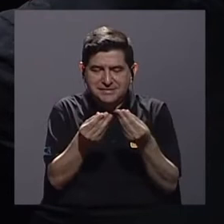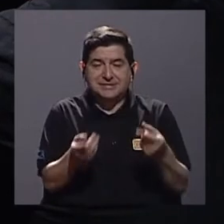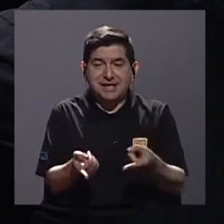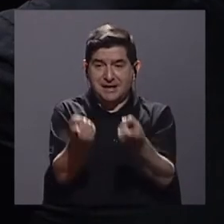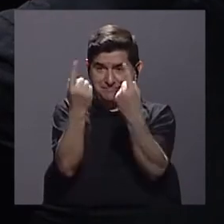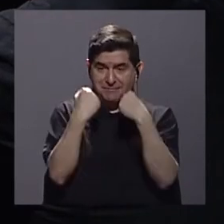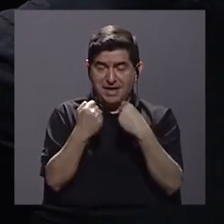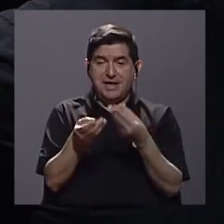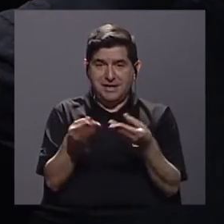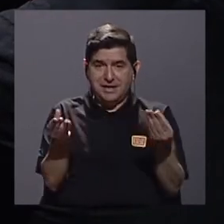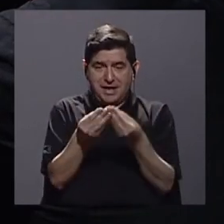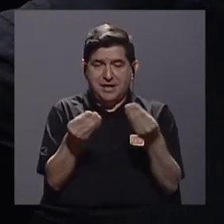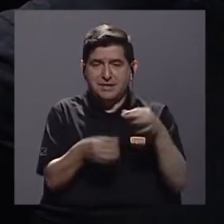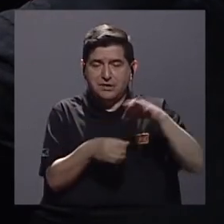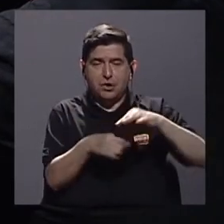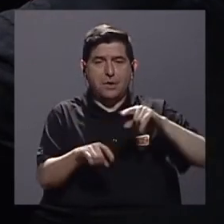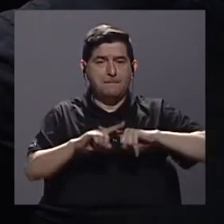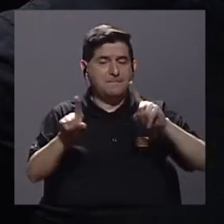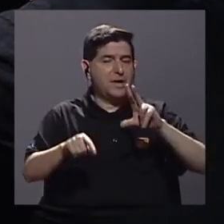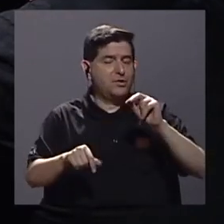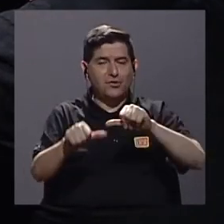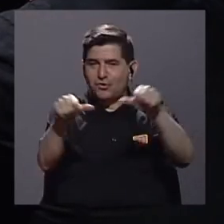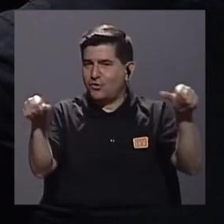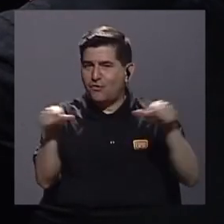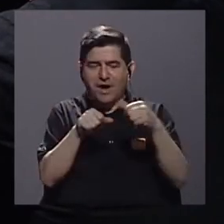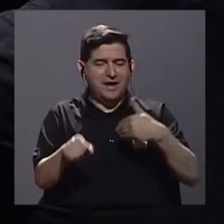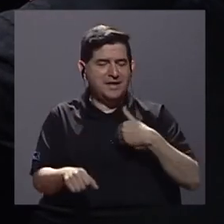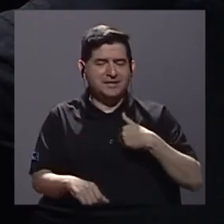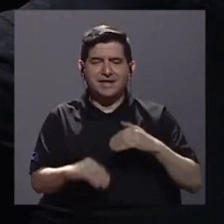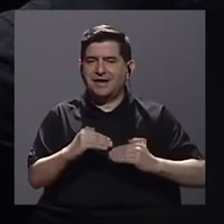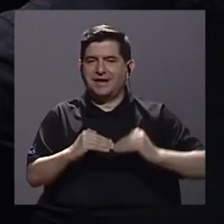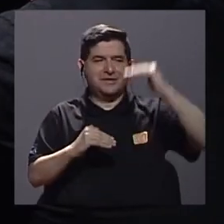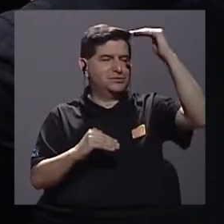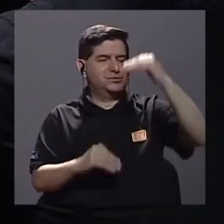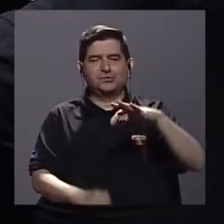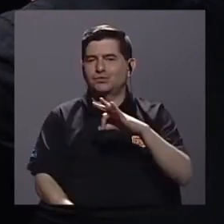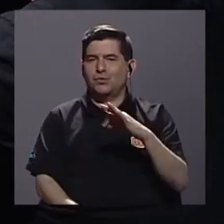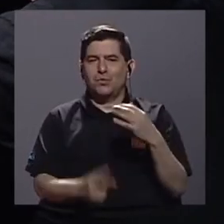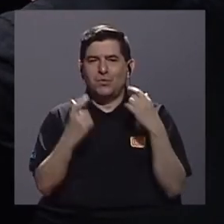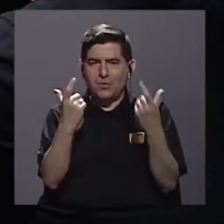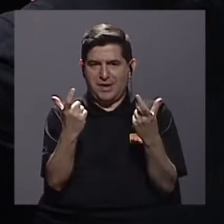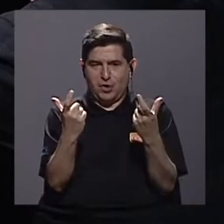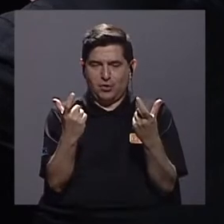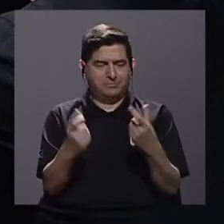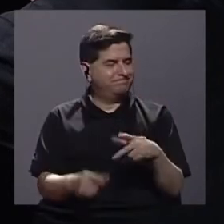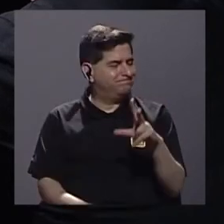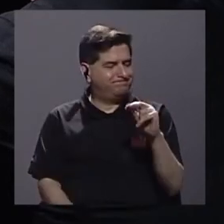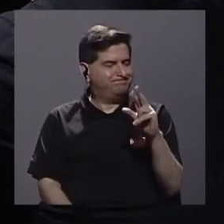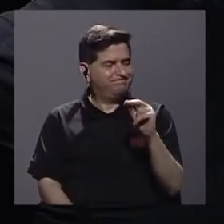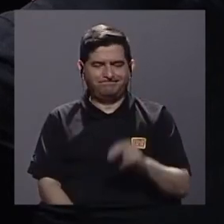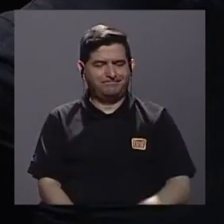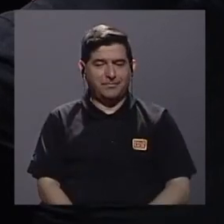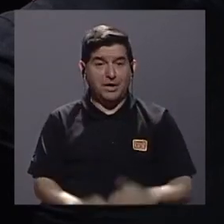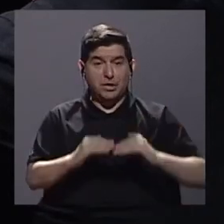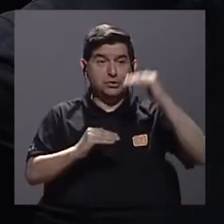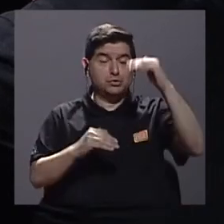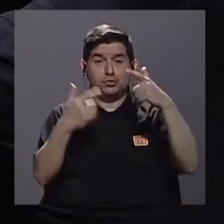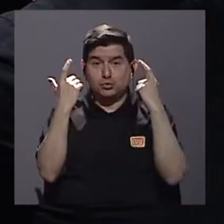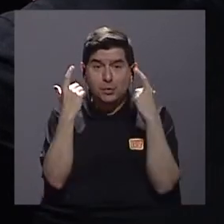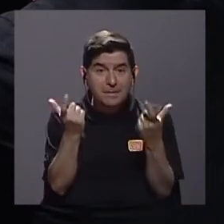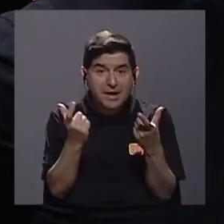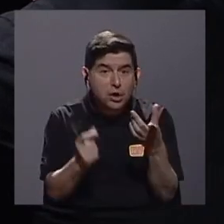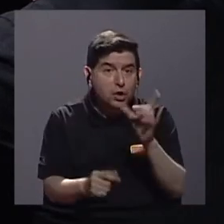agrícola. Sin embargo, no es el segmento que obtiene las mayores ganancias. Las mayores ganancias están en